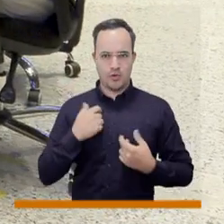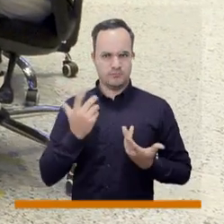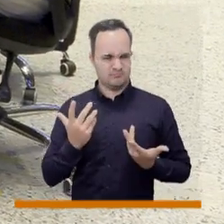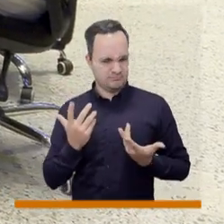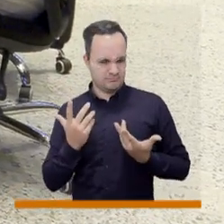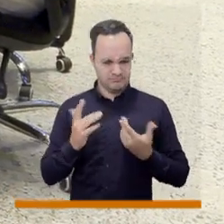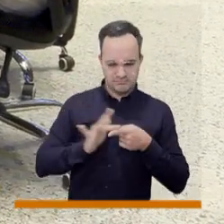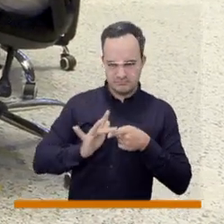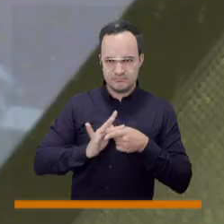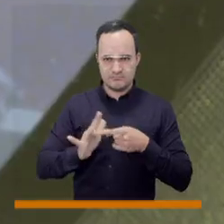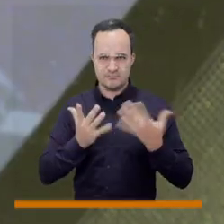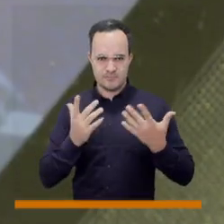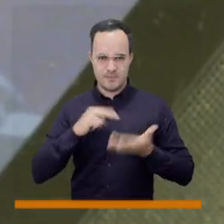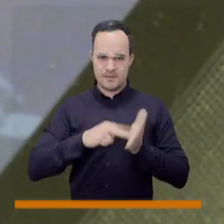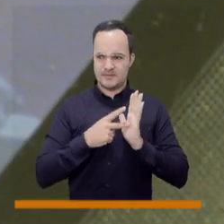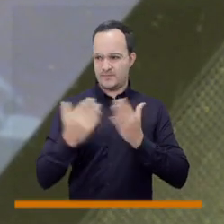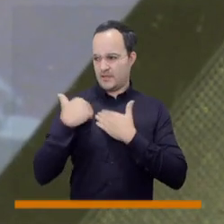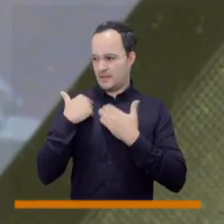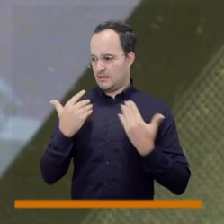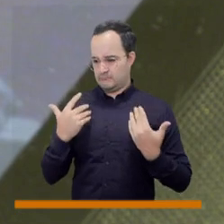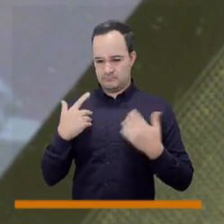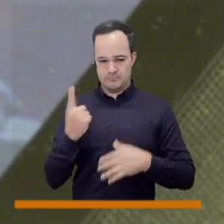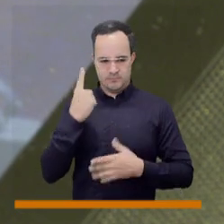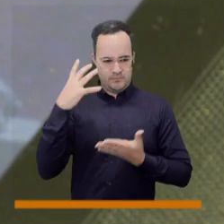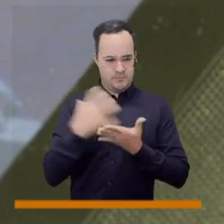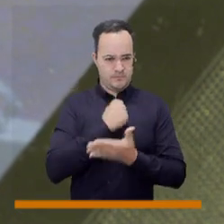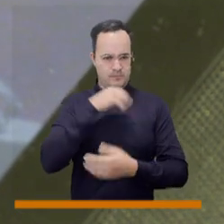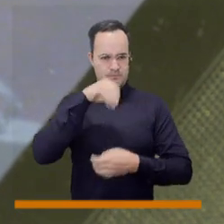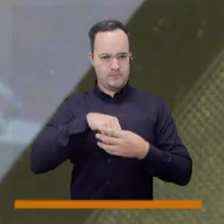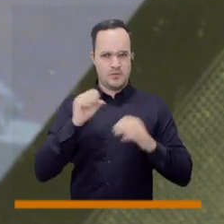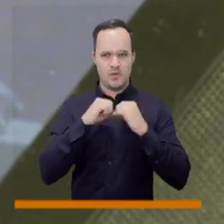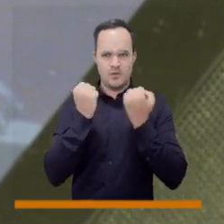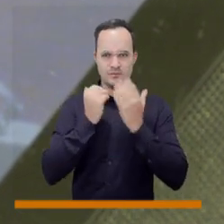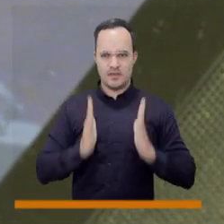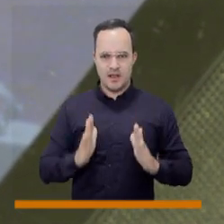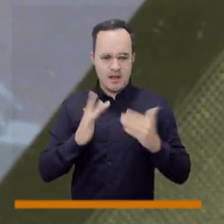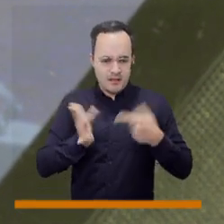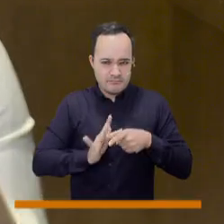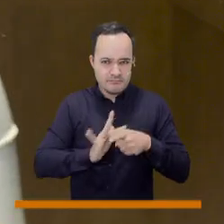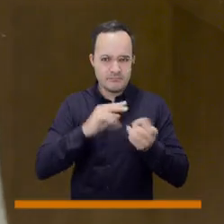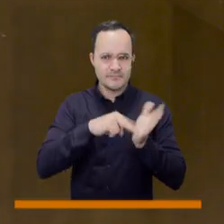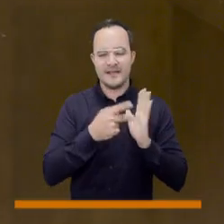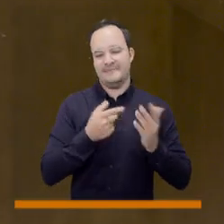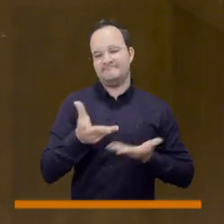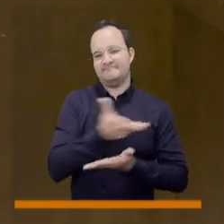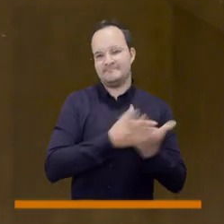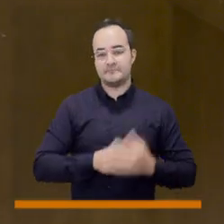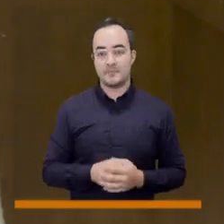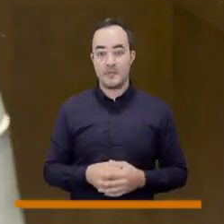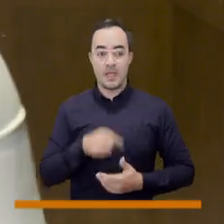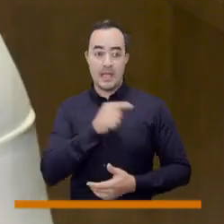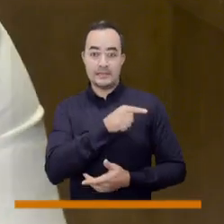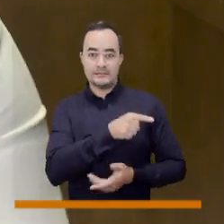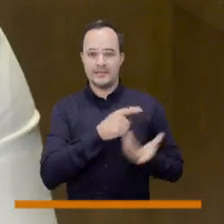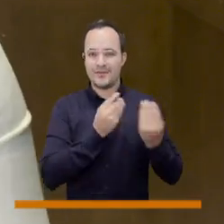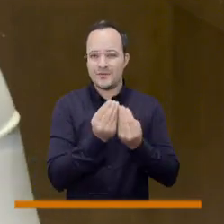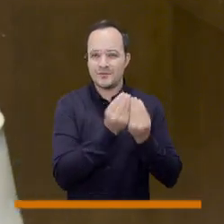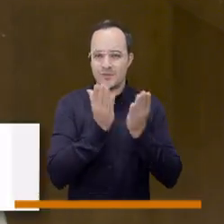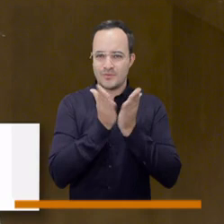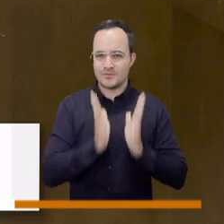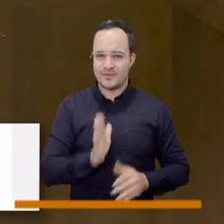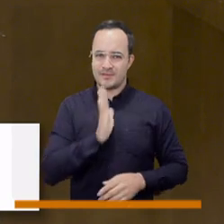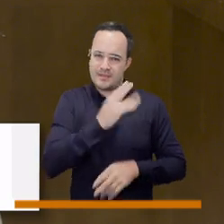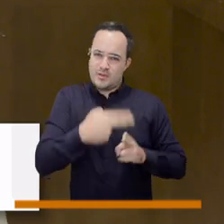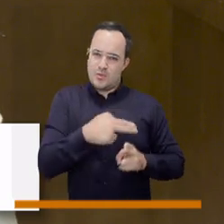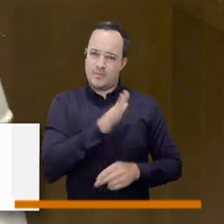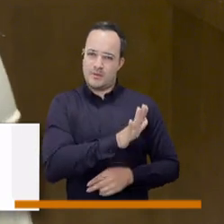y la calidad de vida de sus habitantes. El modelo Consejo Estudiantil es una propuesta inmersiva durante la cual los